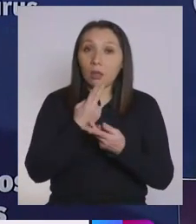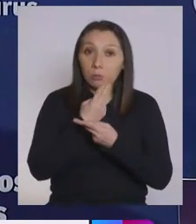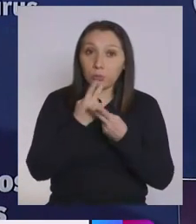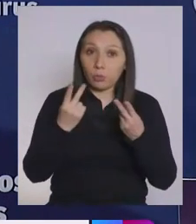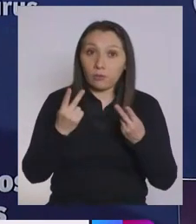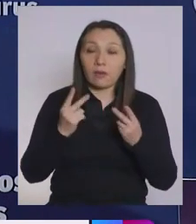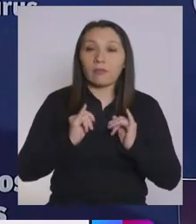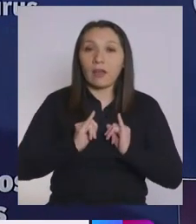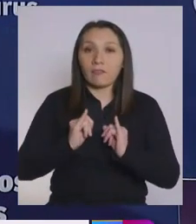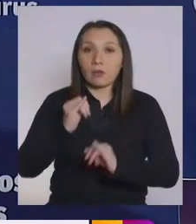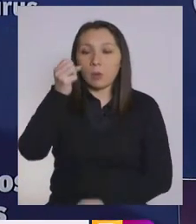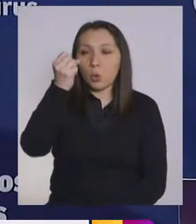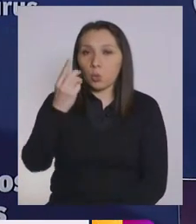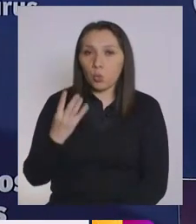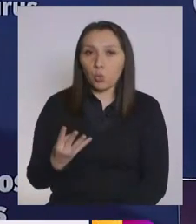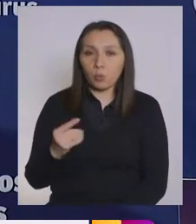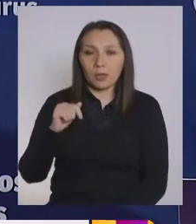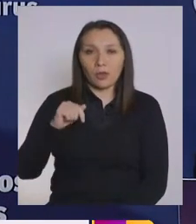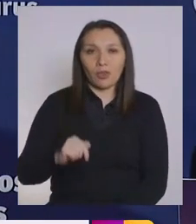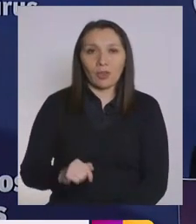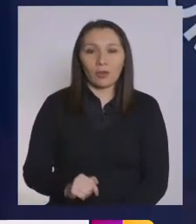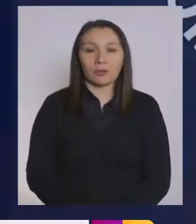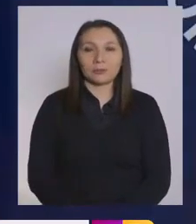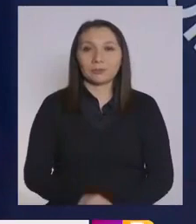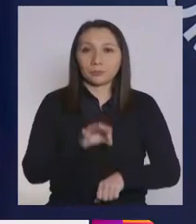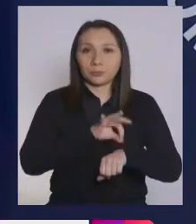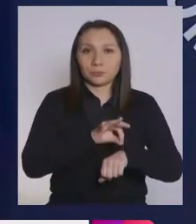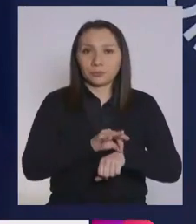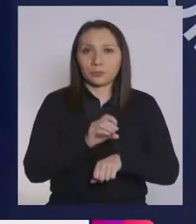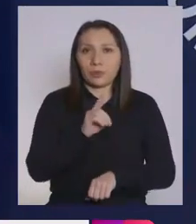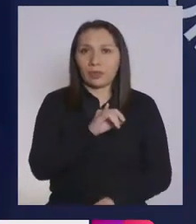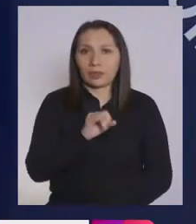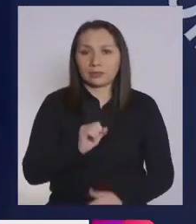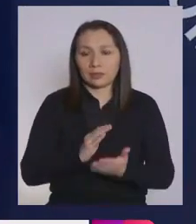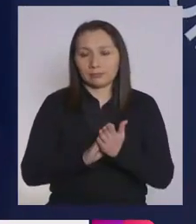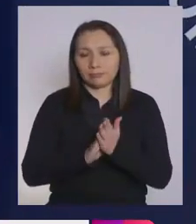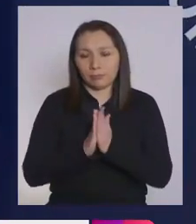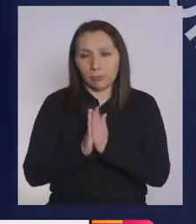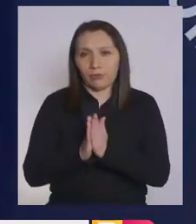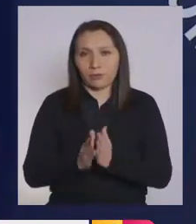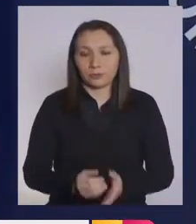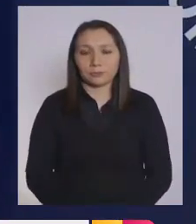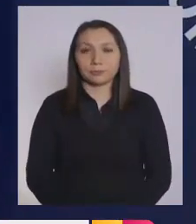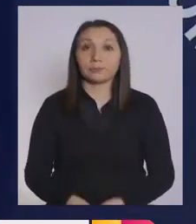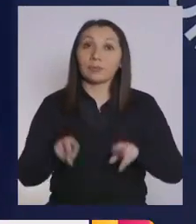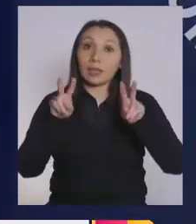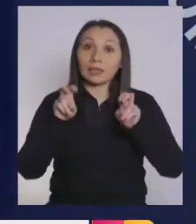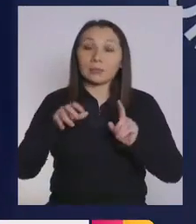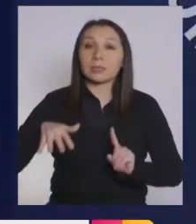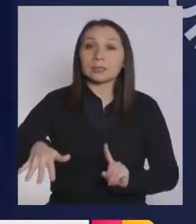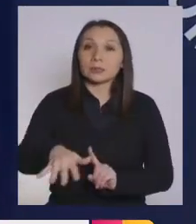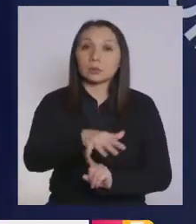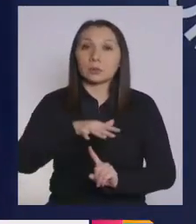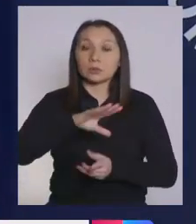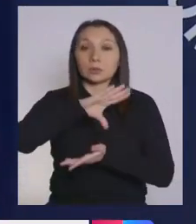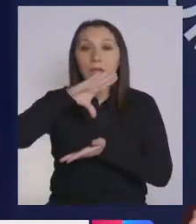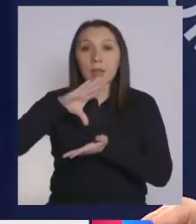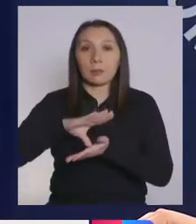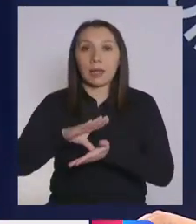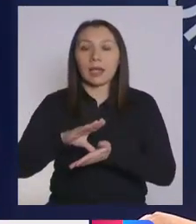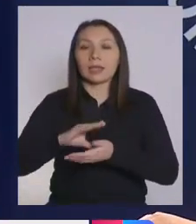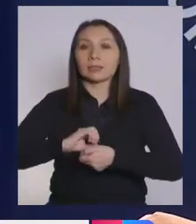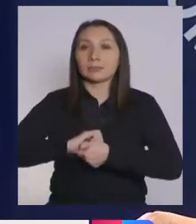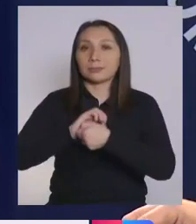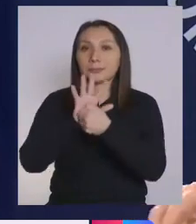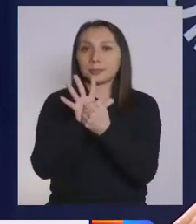dará a conocer las cifras de hoy día. Doctora Daza, por favor. Con respecto a la situación de nuestro país de la